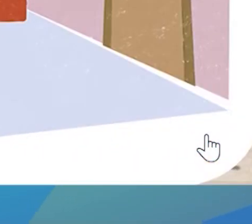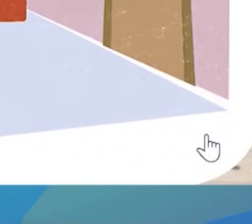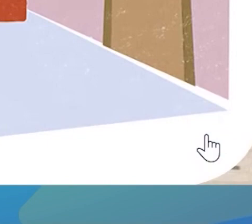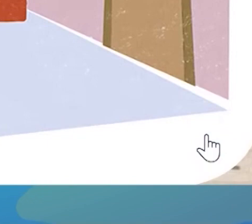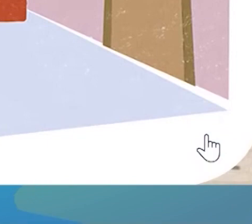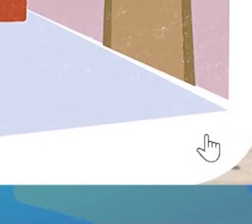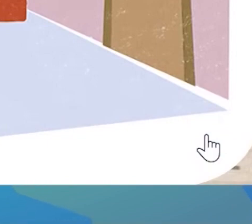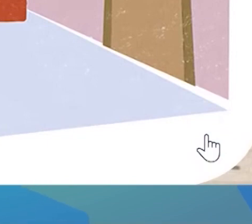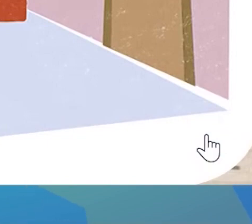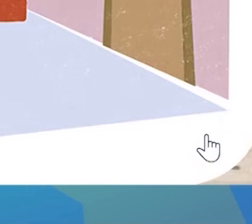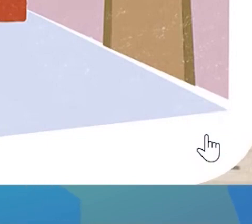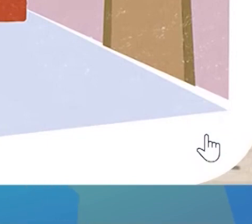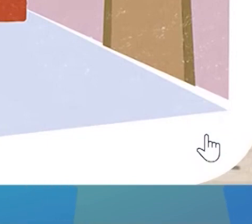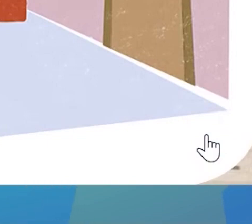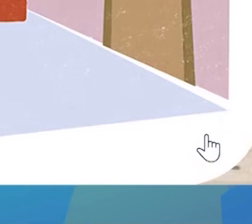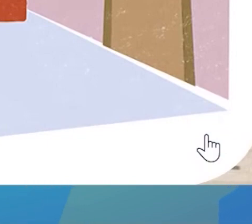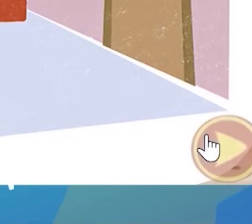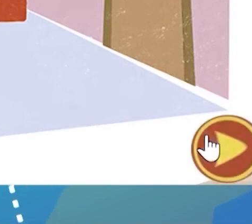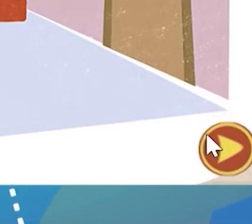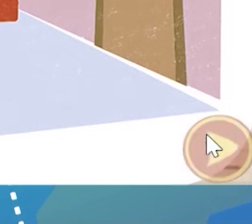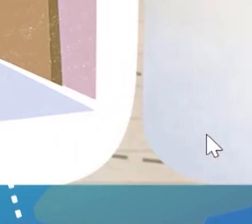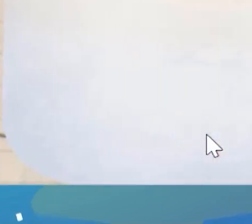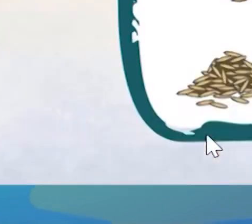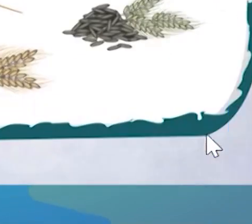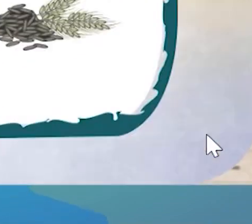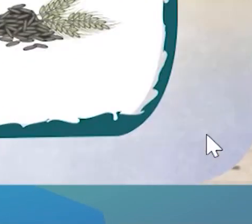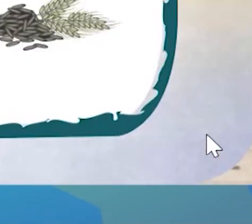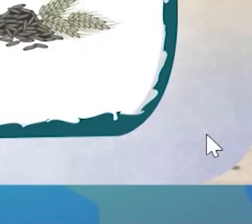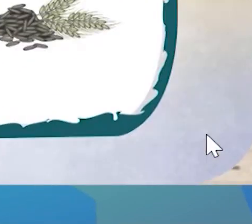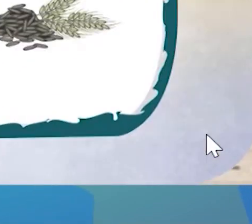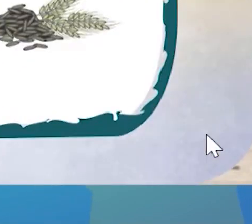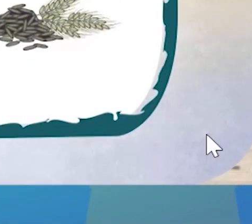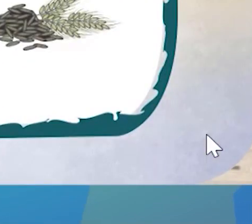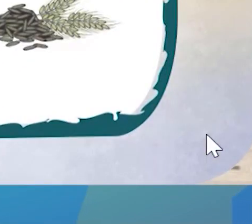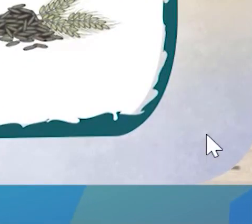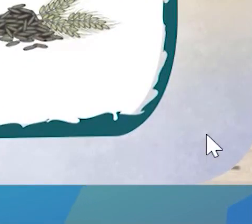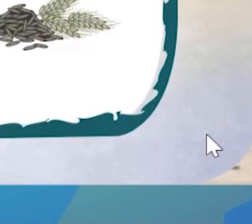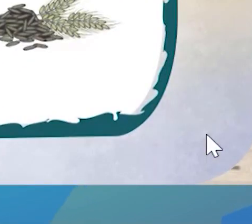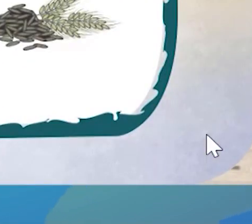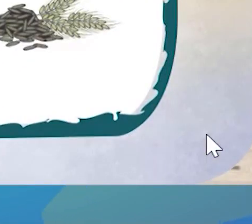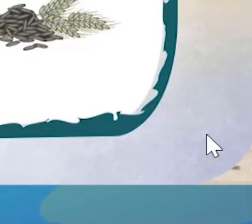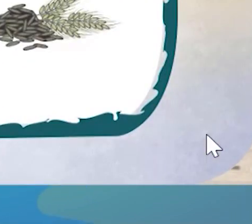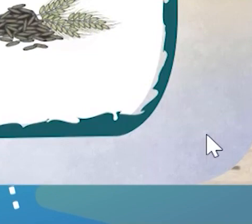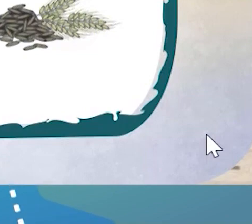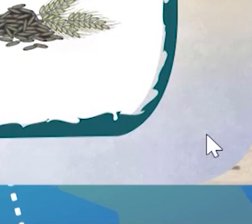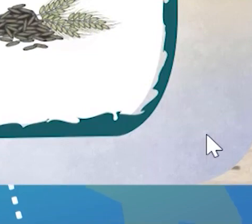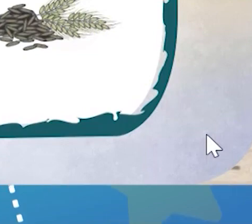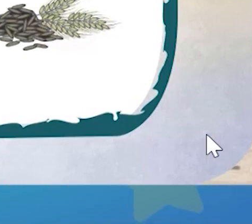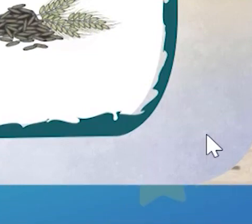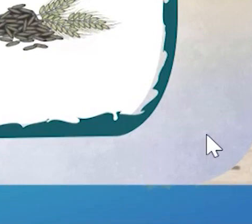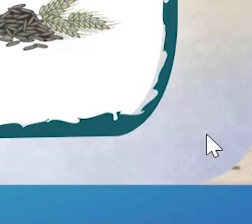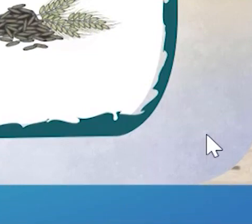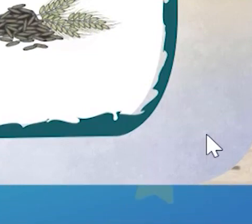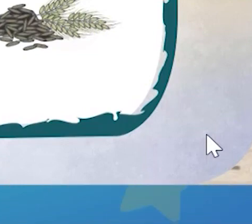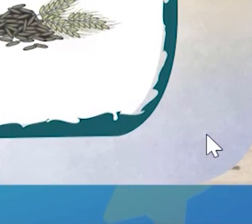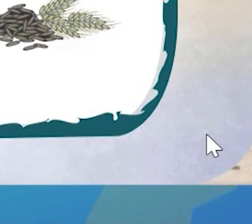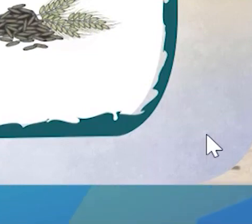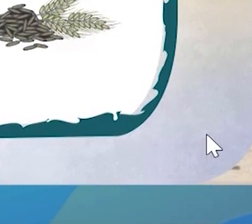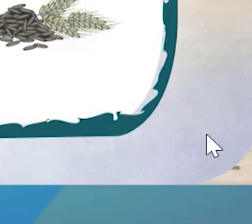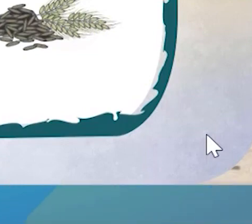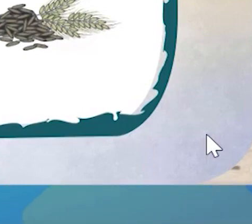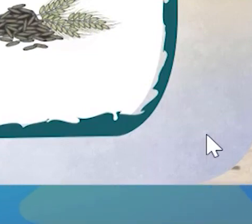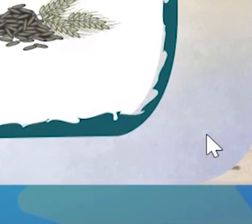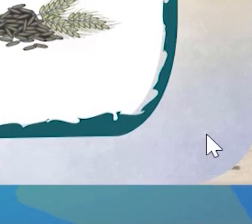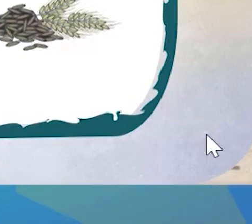Vamos a recordar los grupos de alimentos. Cereales. Cereales. Arroz, avena, trigo, cebada,